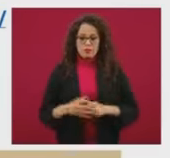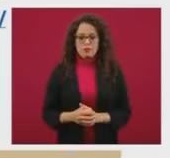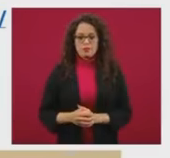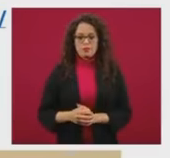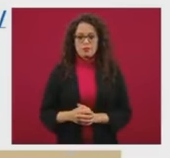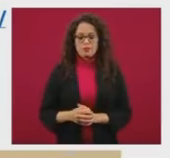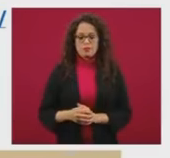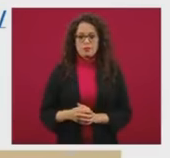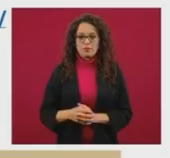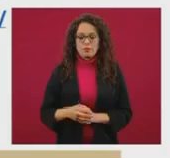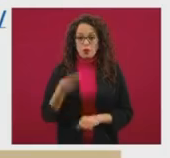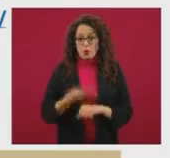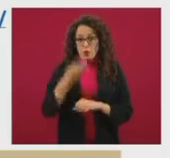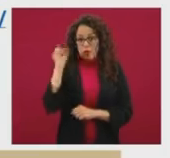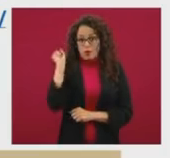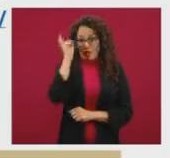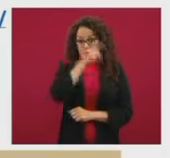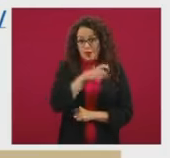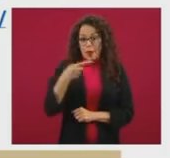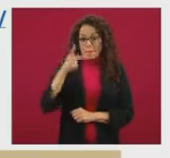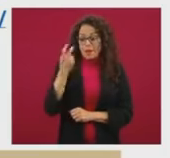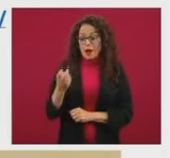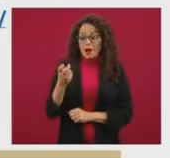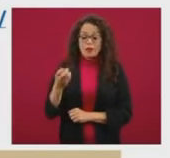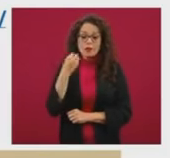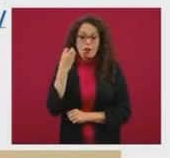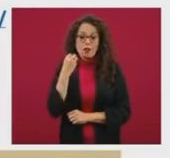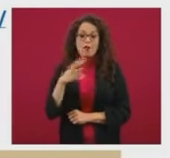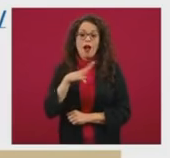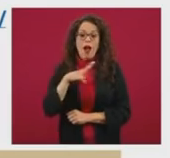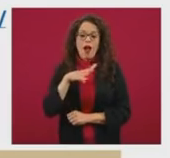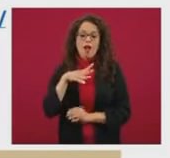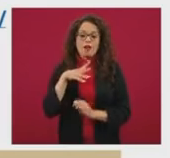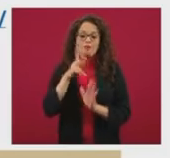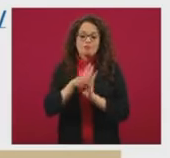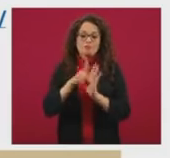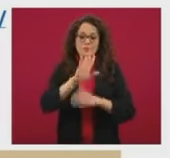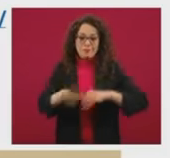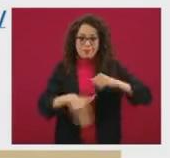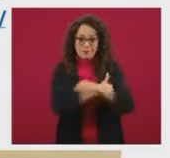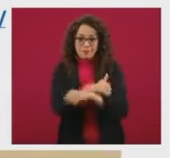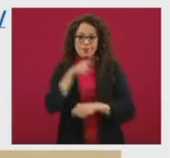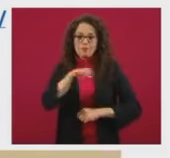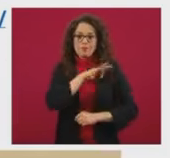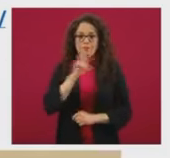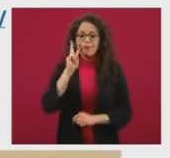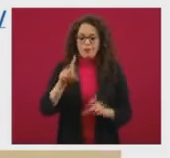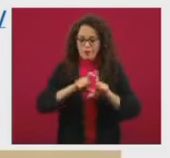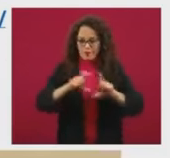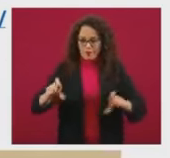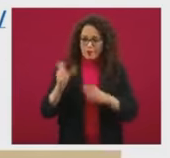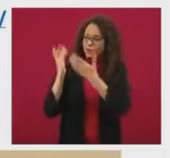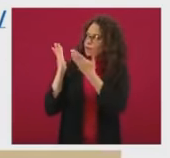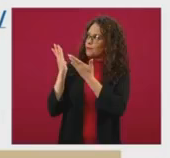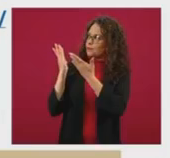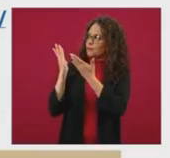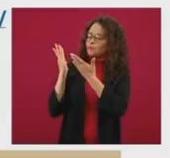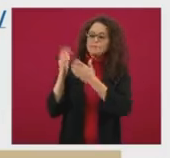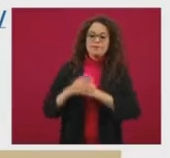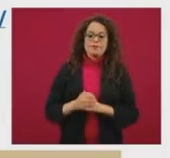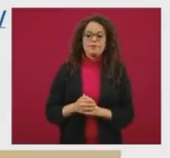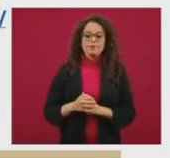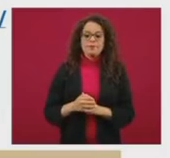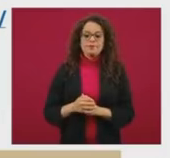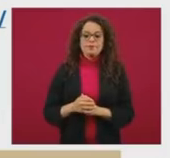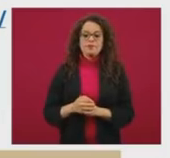ver, pero como estas conferencias quedan grabadas, ustedes podrán ver esa liga. Se las recomiendo ampliamente. La sesión duró un par de